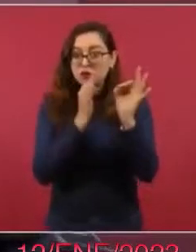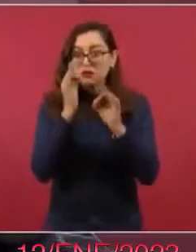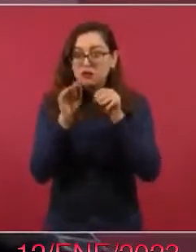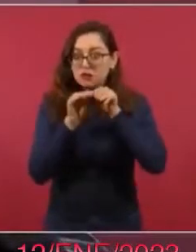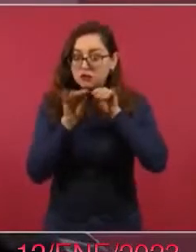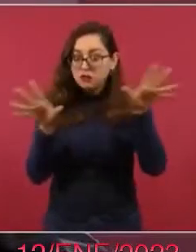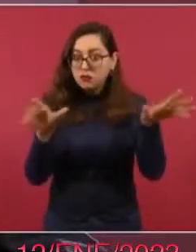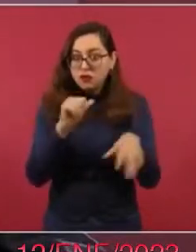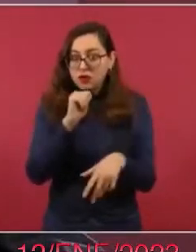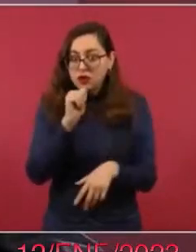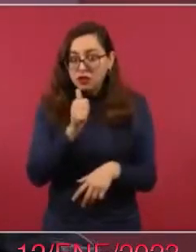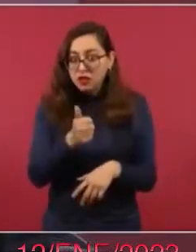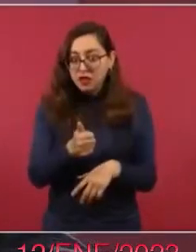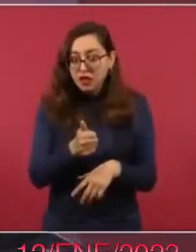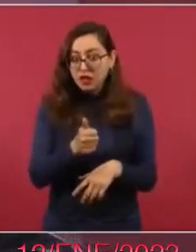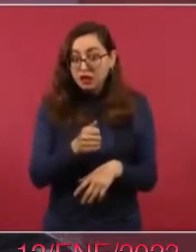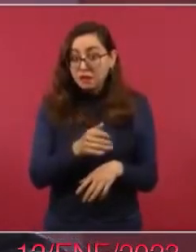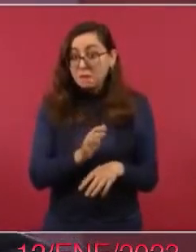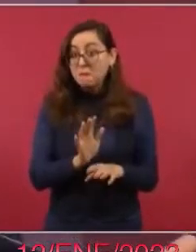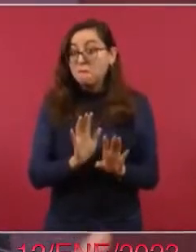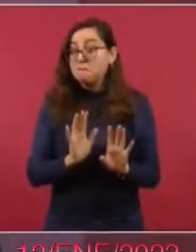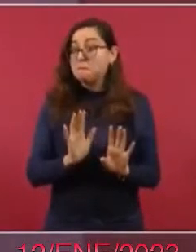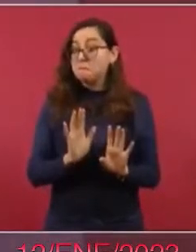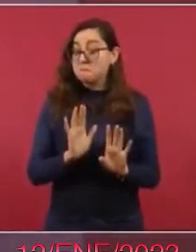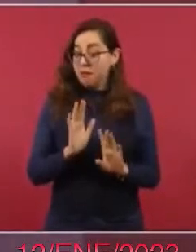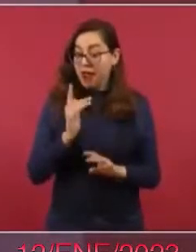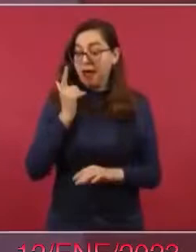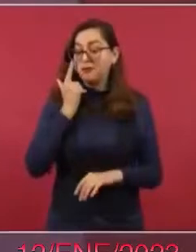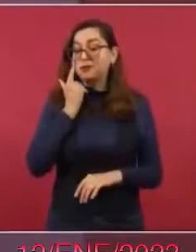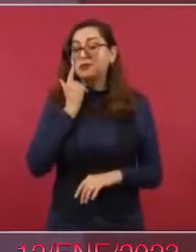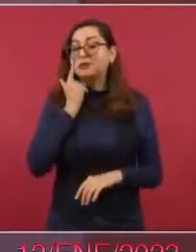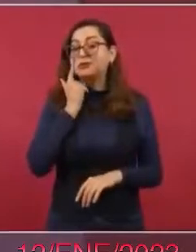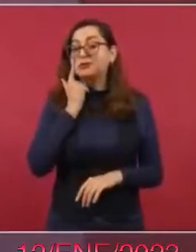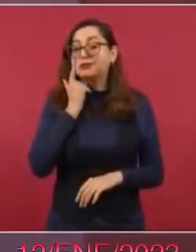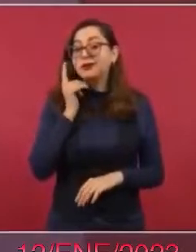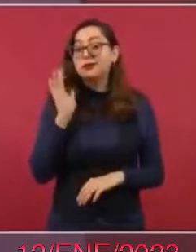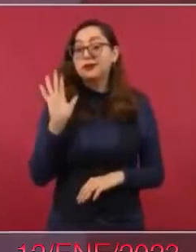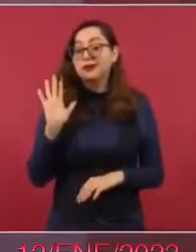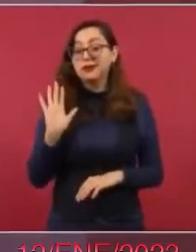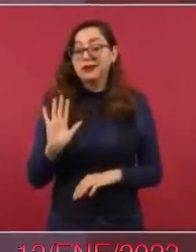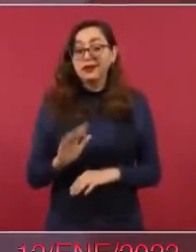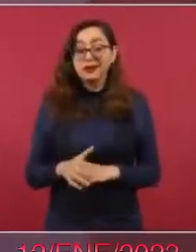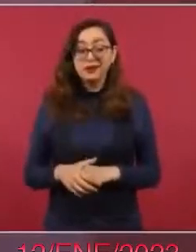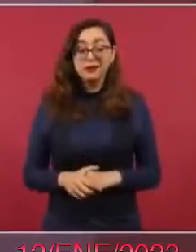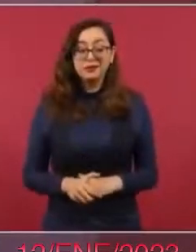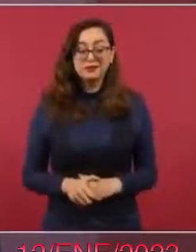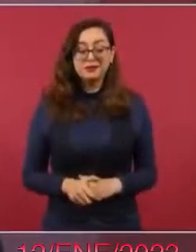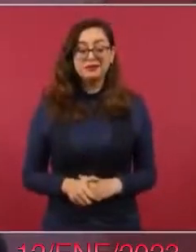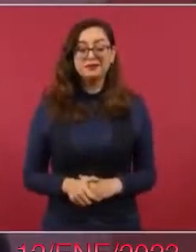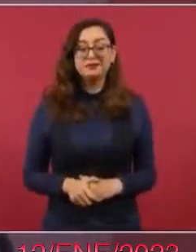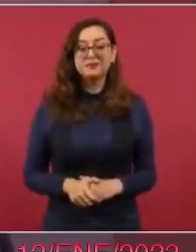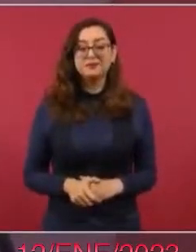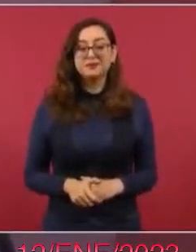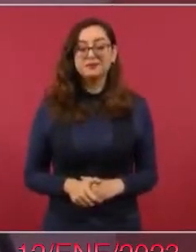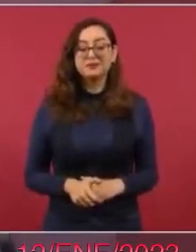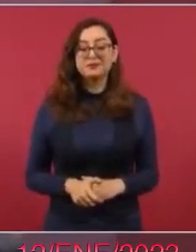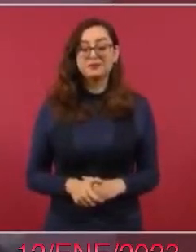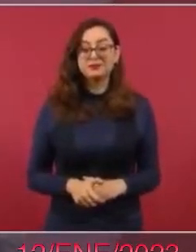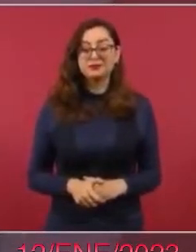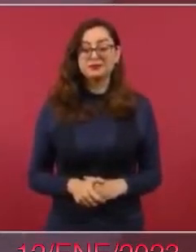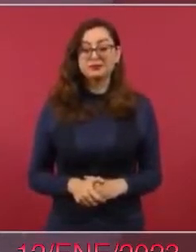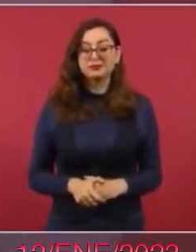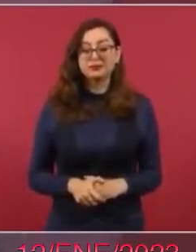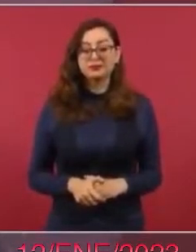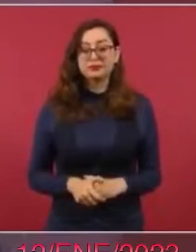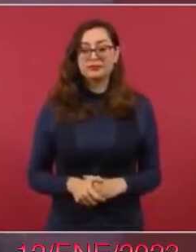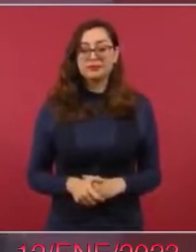que